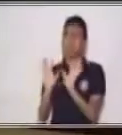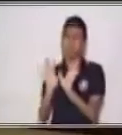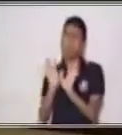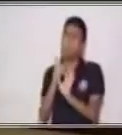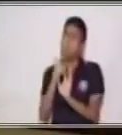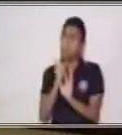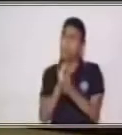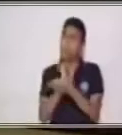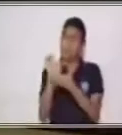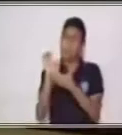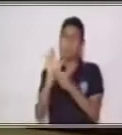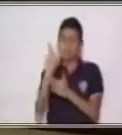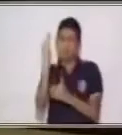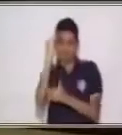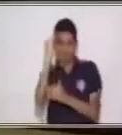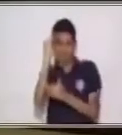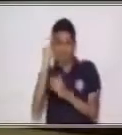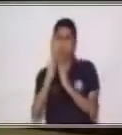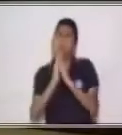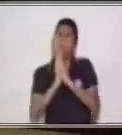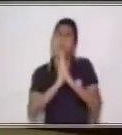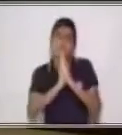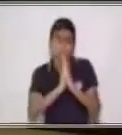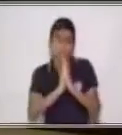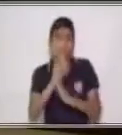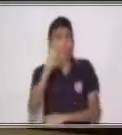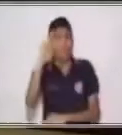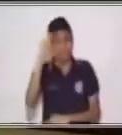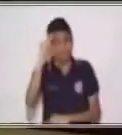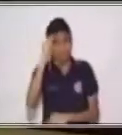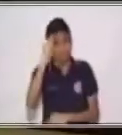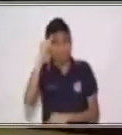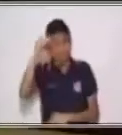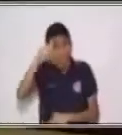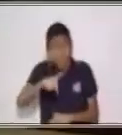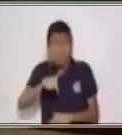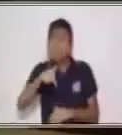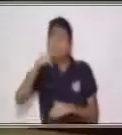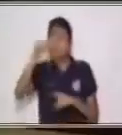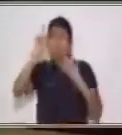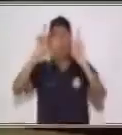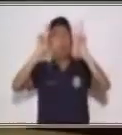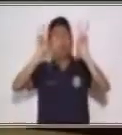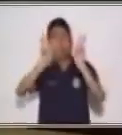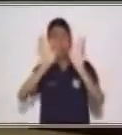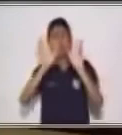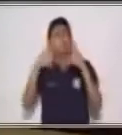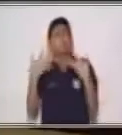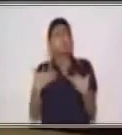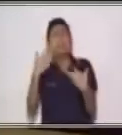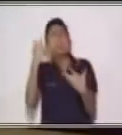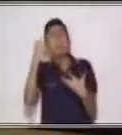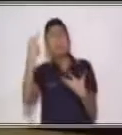enfermedades. Por favor, recuerda que este es un espacio de encuentro